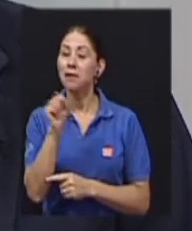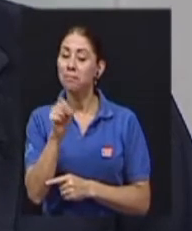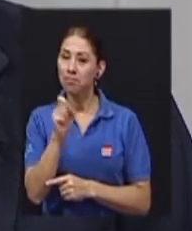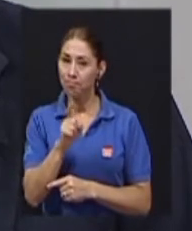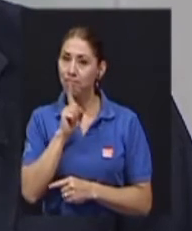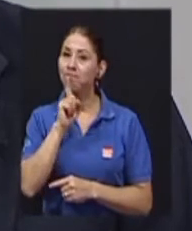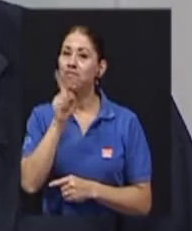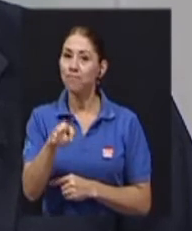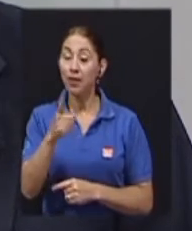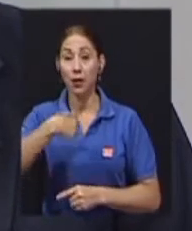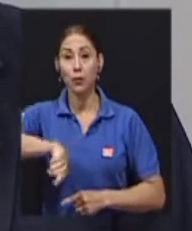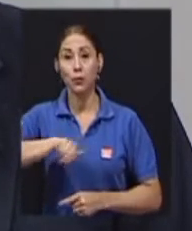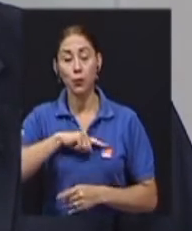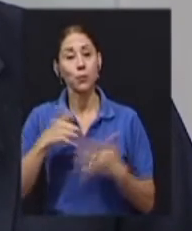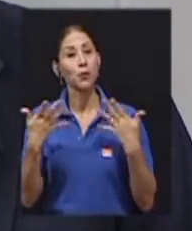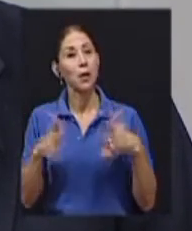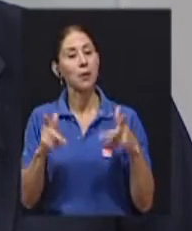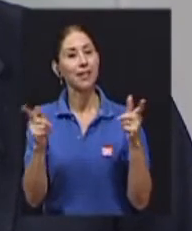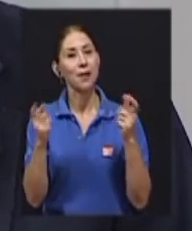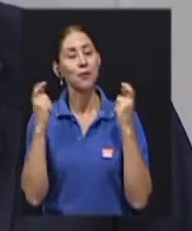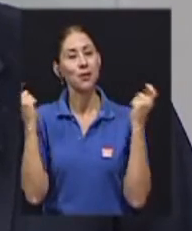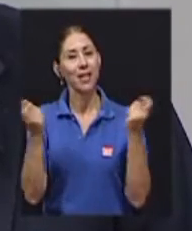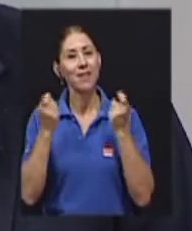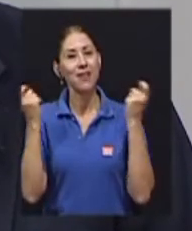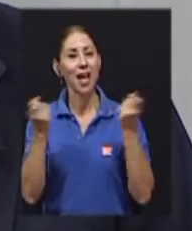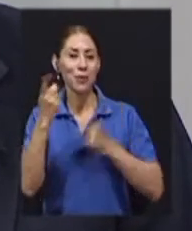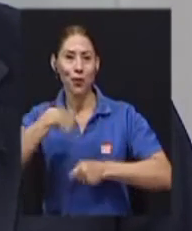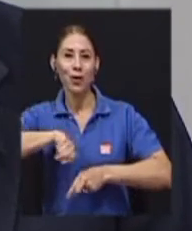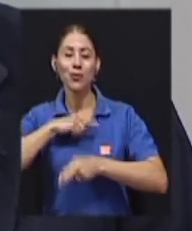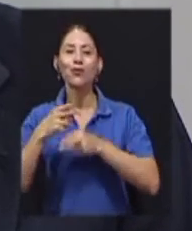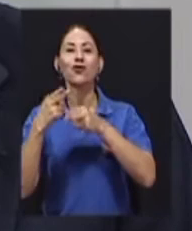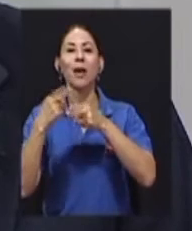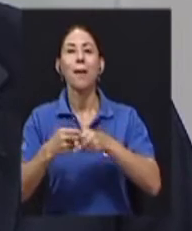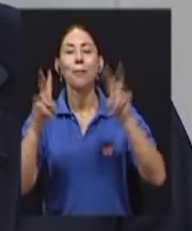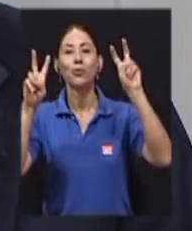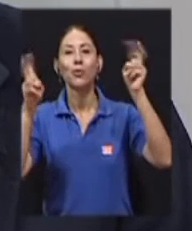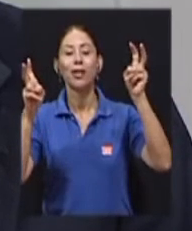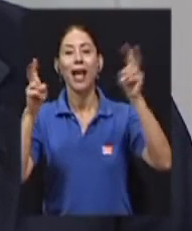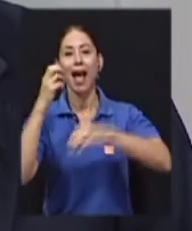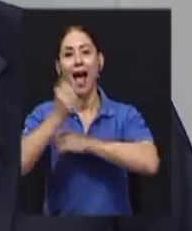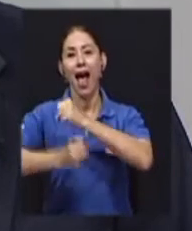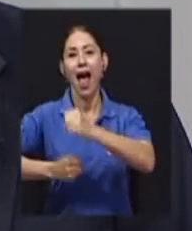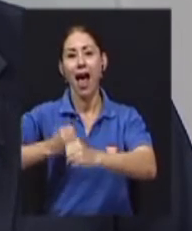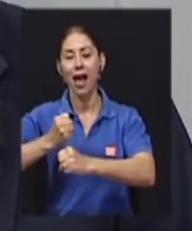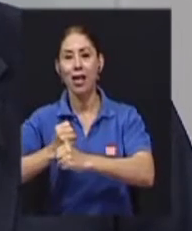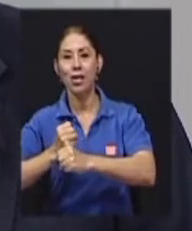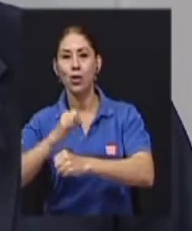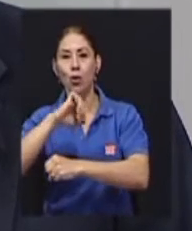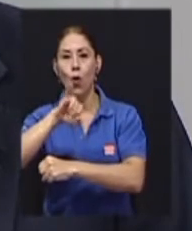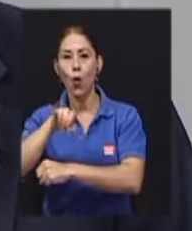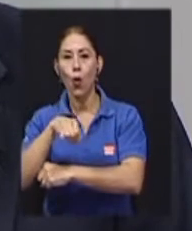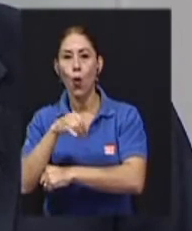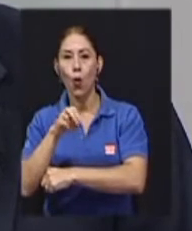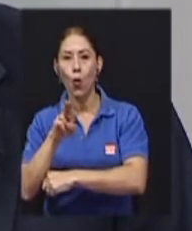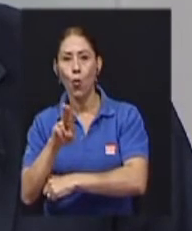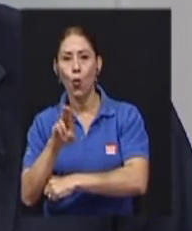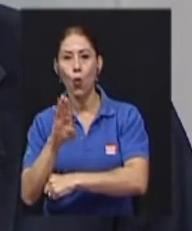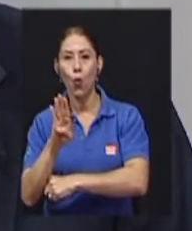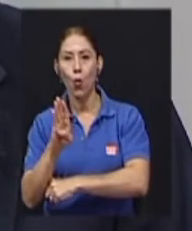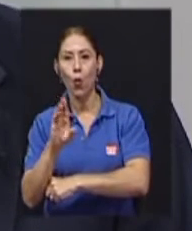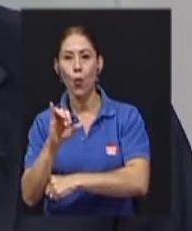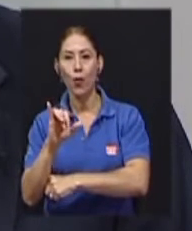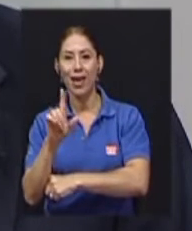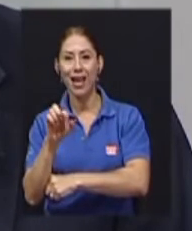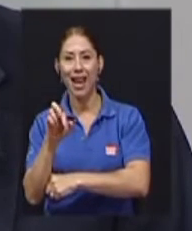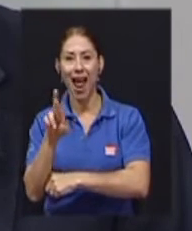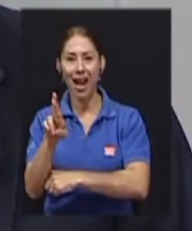estamos celebrando lo que nosotros llamamos el año jubilar del bicentenario del